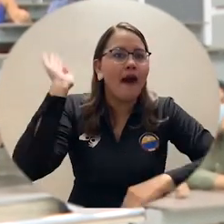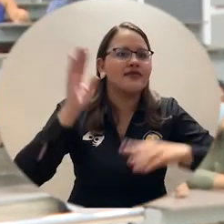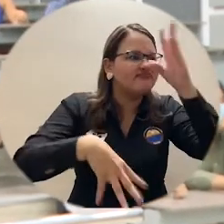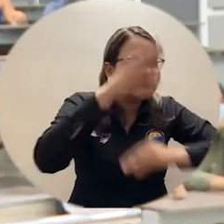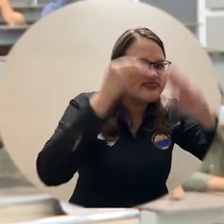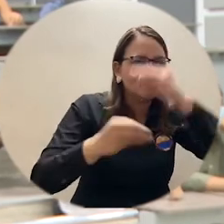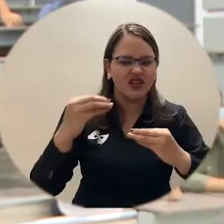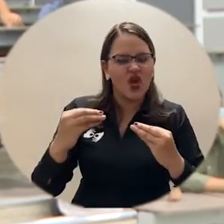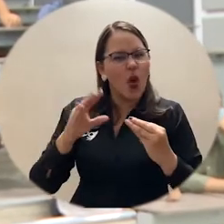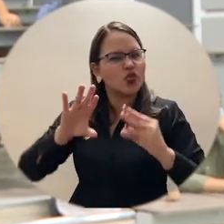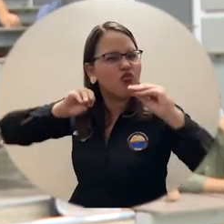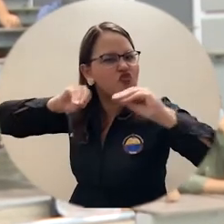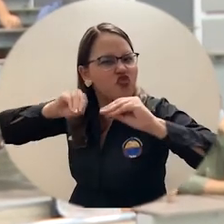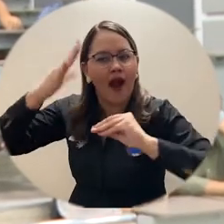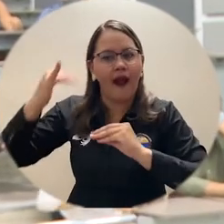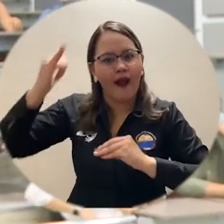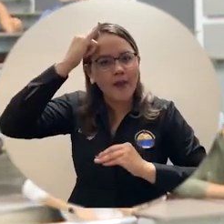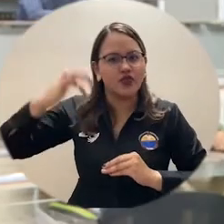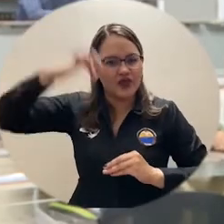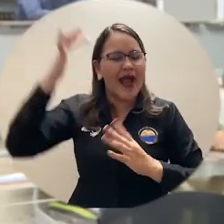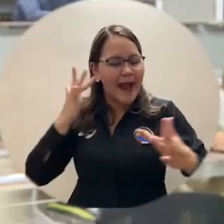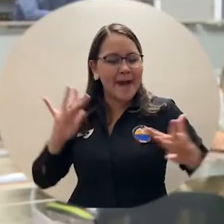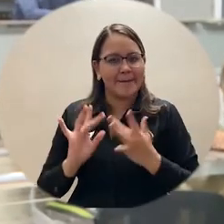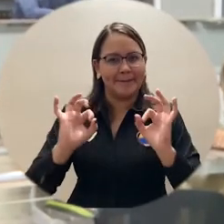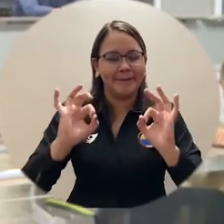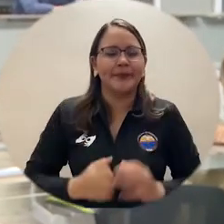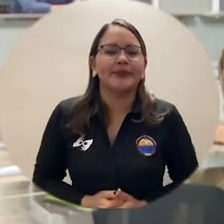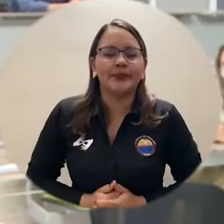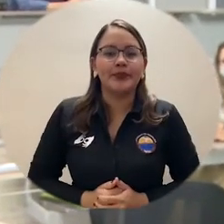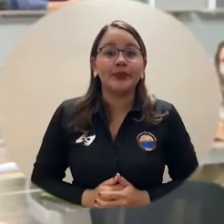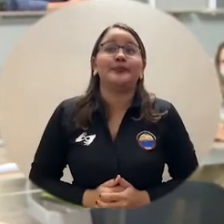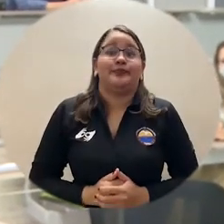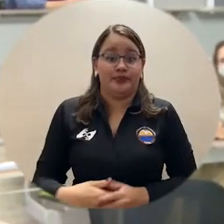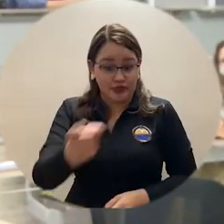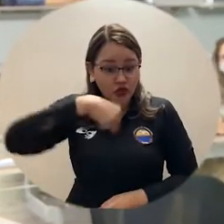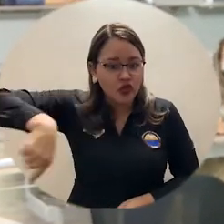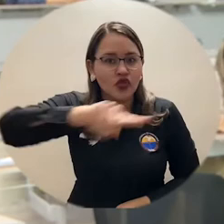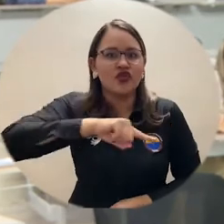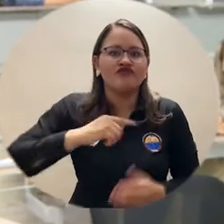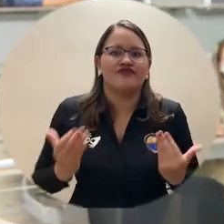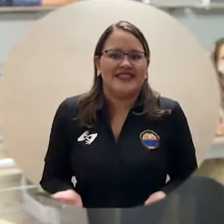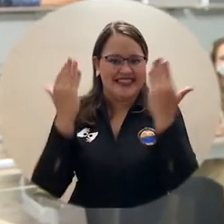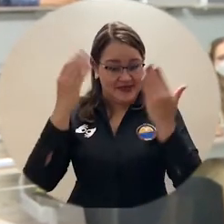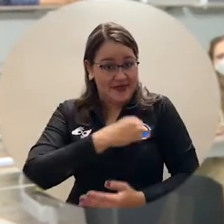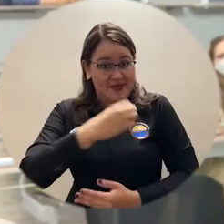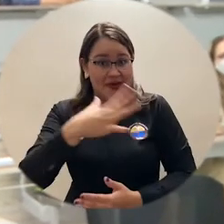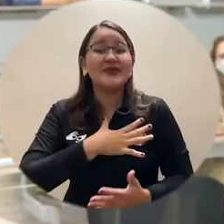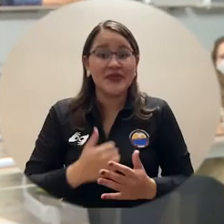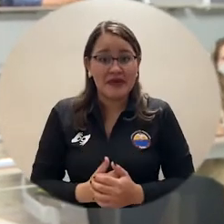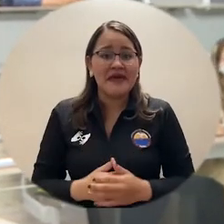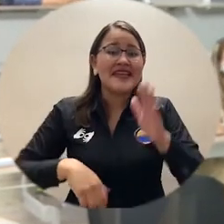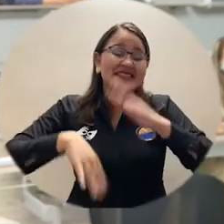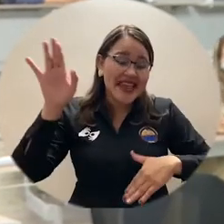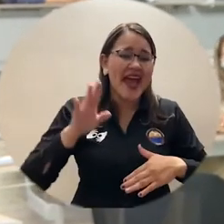sin duda van a servir muchísimo para su formación académica y profesional son oportunidades que a todos los estudiantes de semestres más arriba